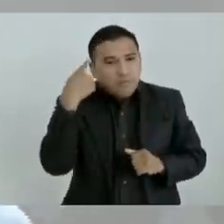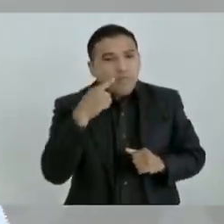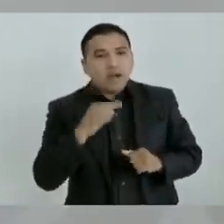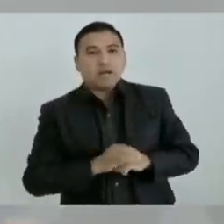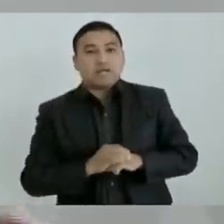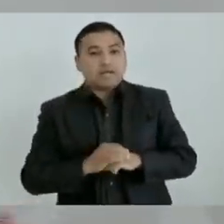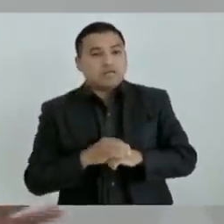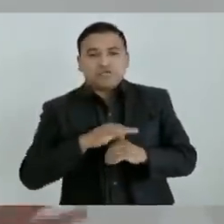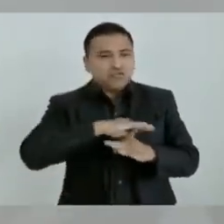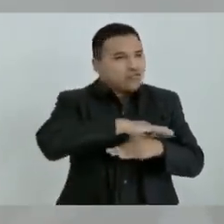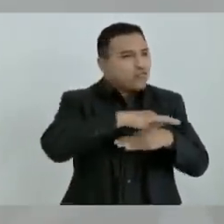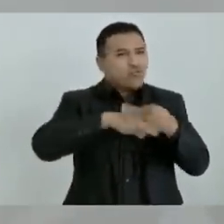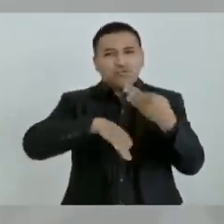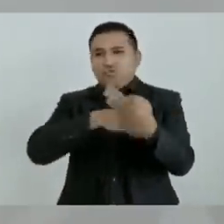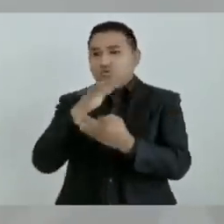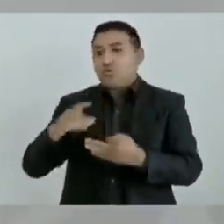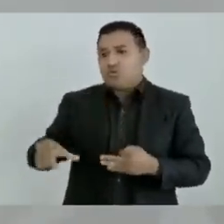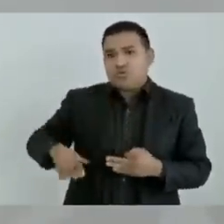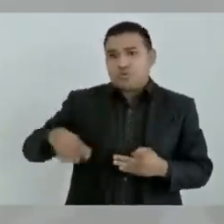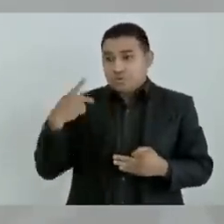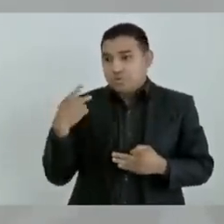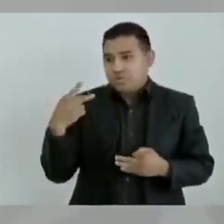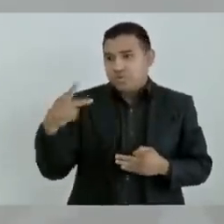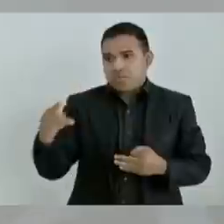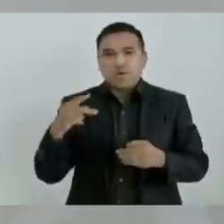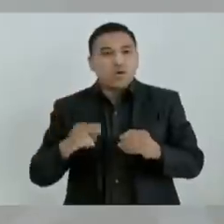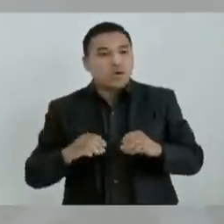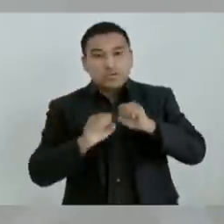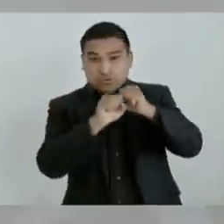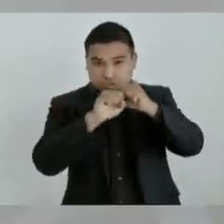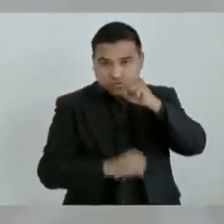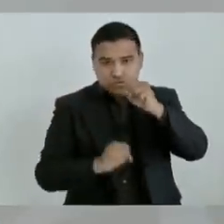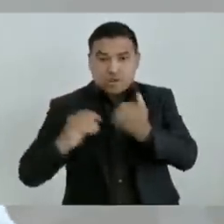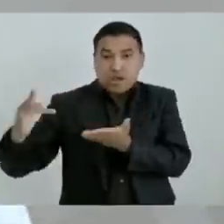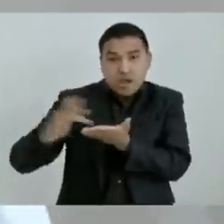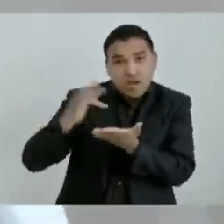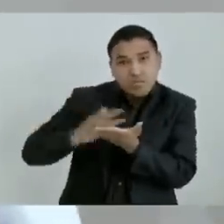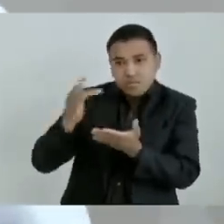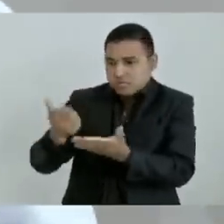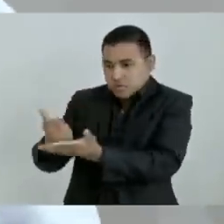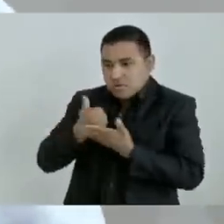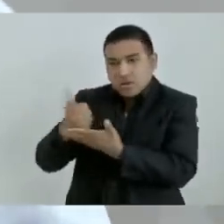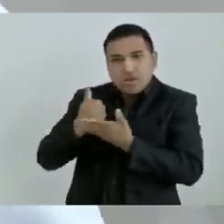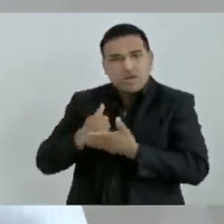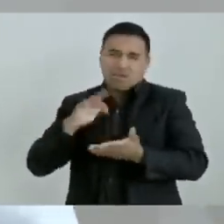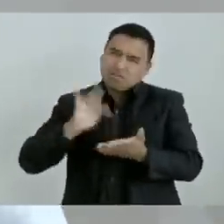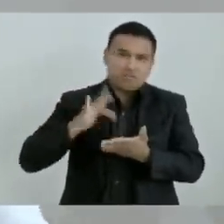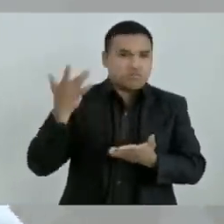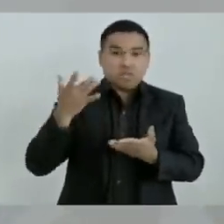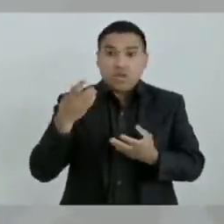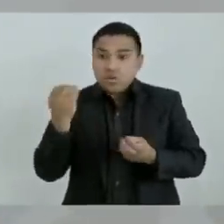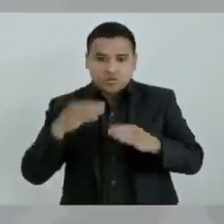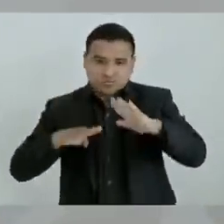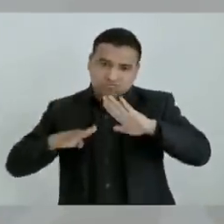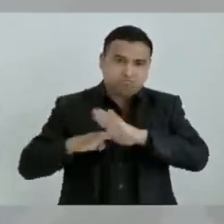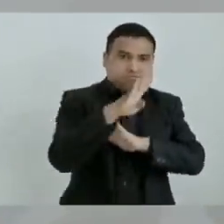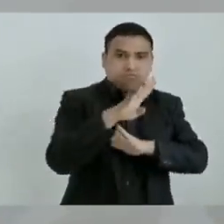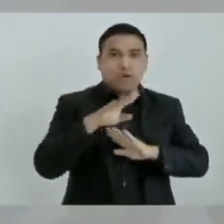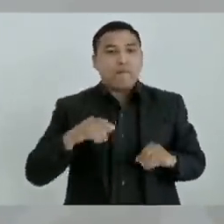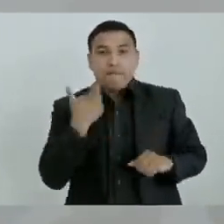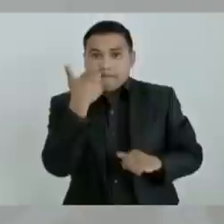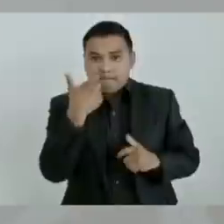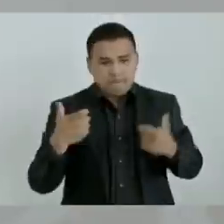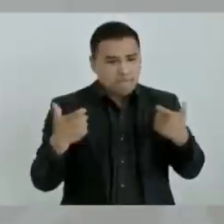todas las obras de su Gobierno Federal para el sur sureste de México, que sin duda alguna va a potenciar el desarrollo